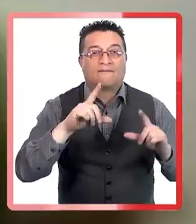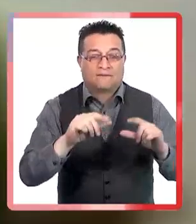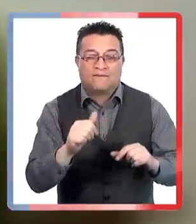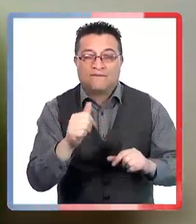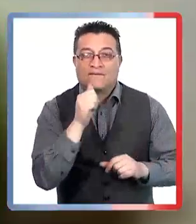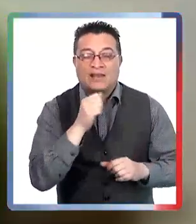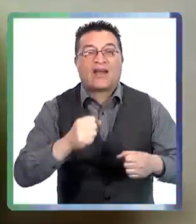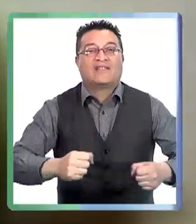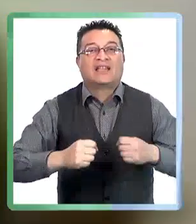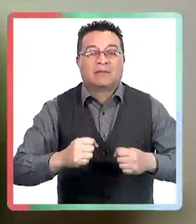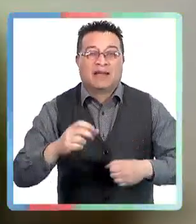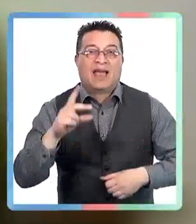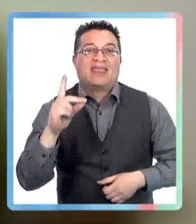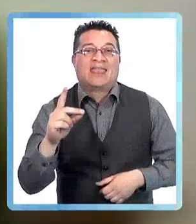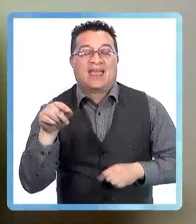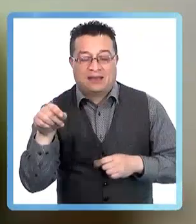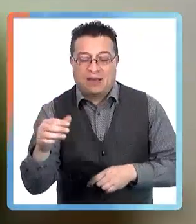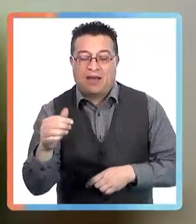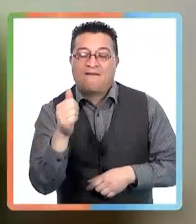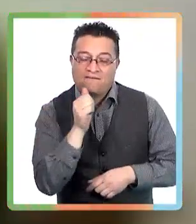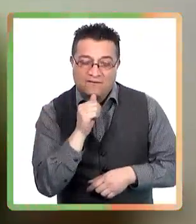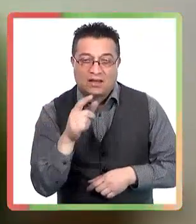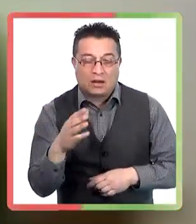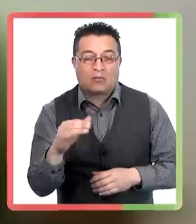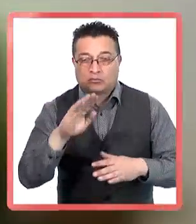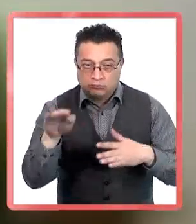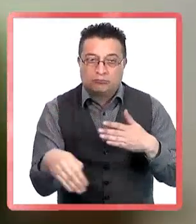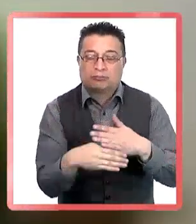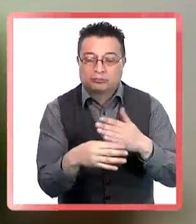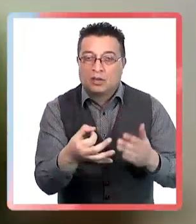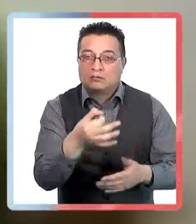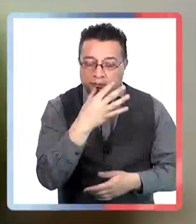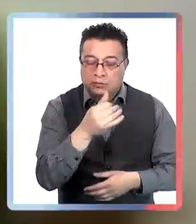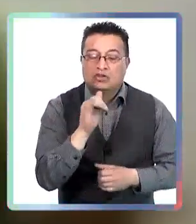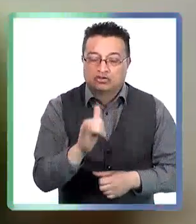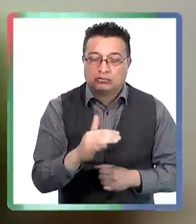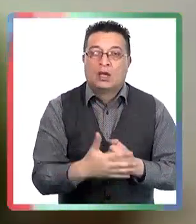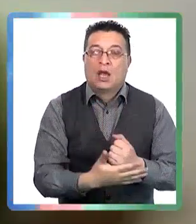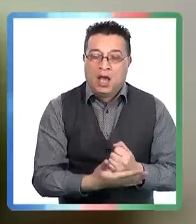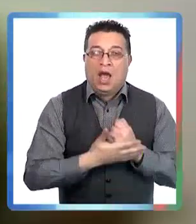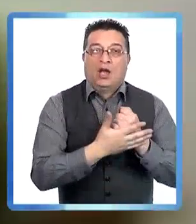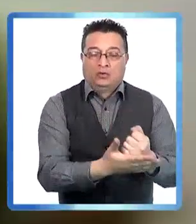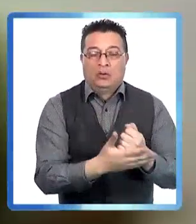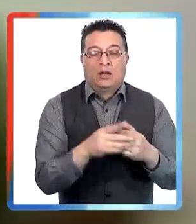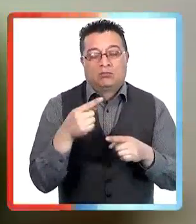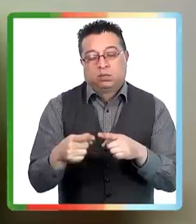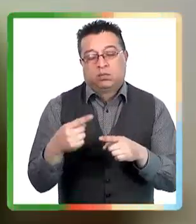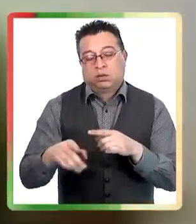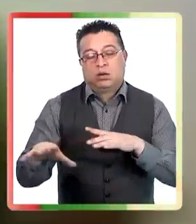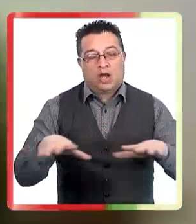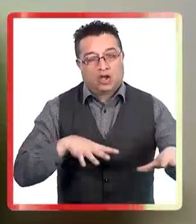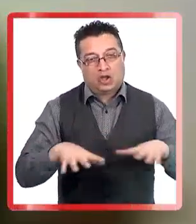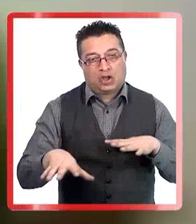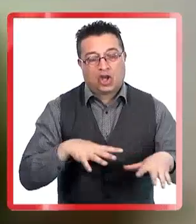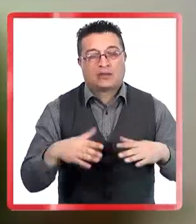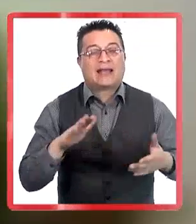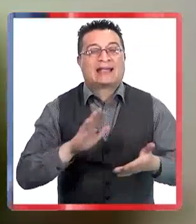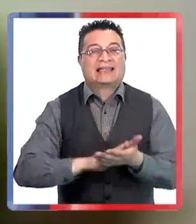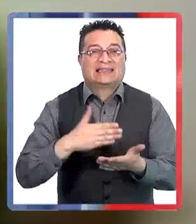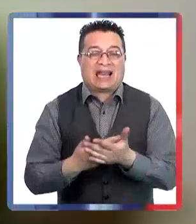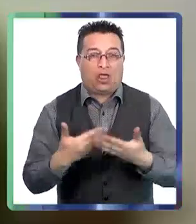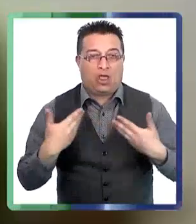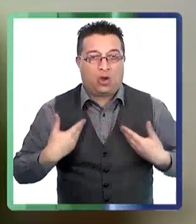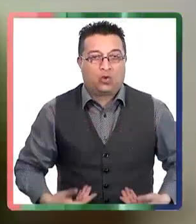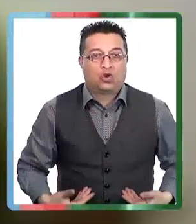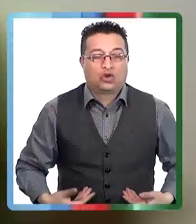déficit de vitamina D, que es necesario suplementar en caso de que así sea, y que lo va a ayudar en diversos ámbitos de su